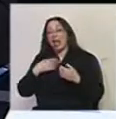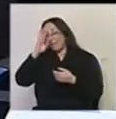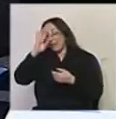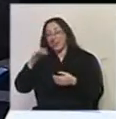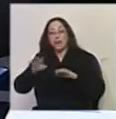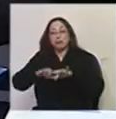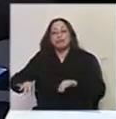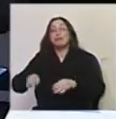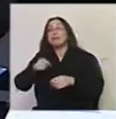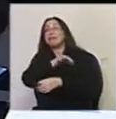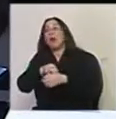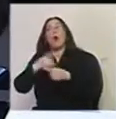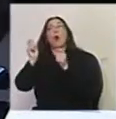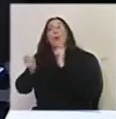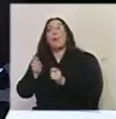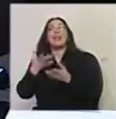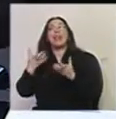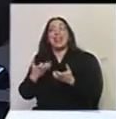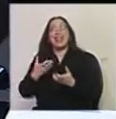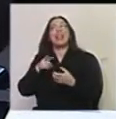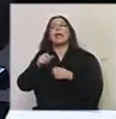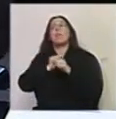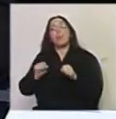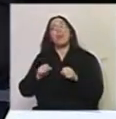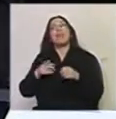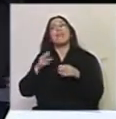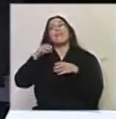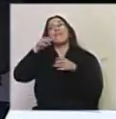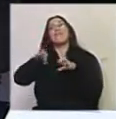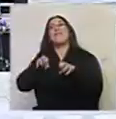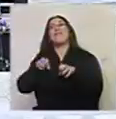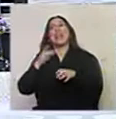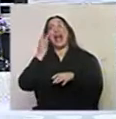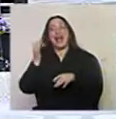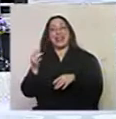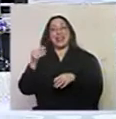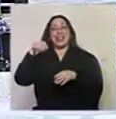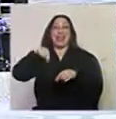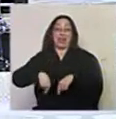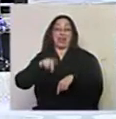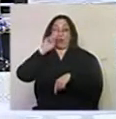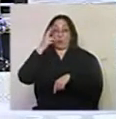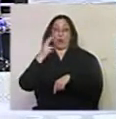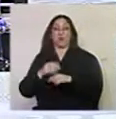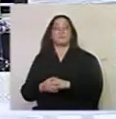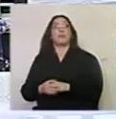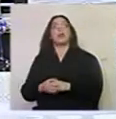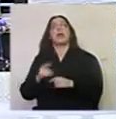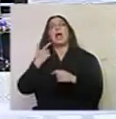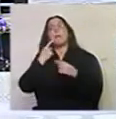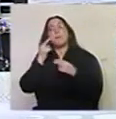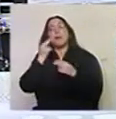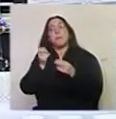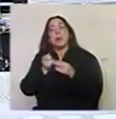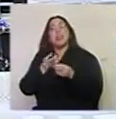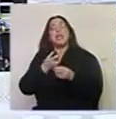hoy existe, tenés la perspectiva de poder vivir del arte en este país. Martín, decías que hay un problema de cupos, hay un